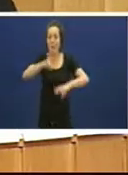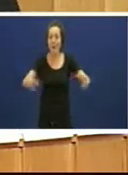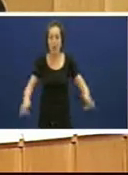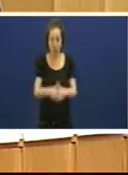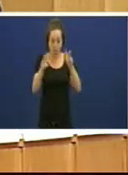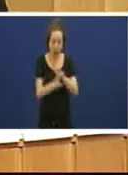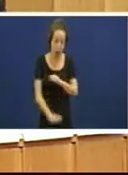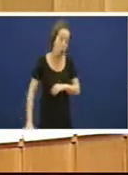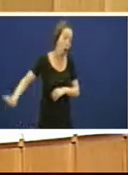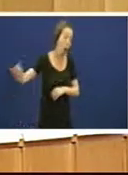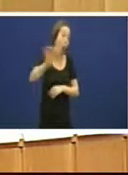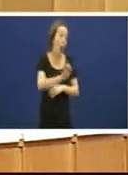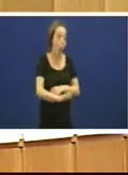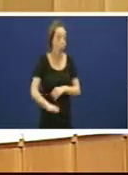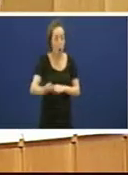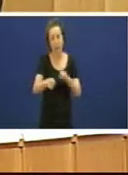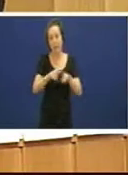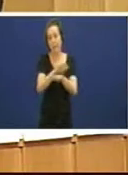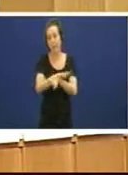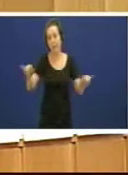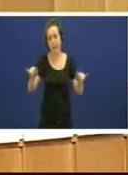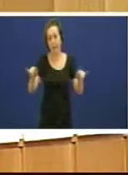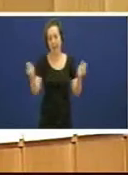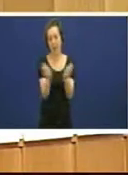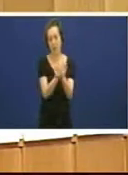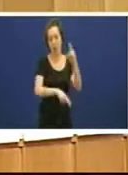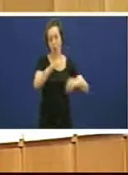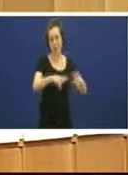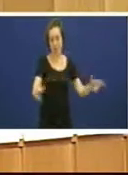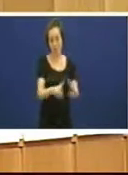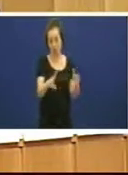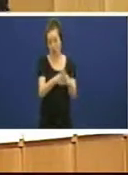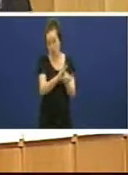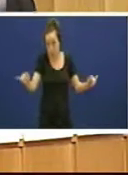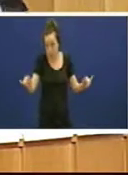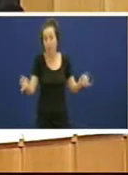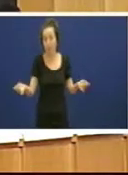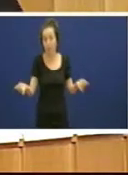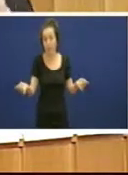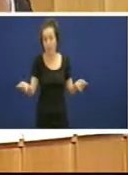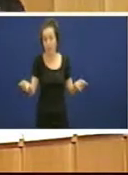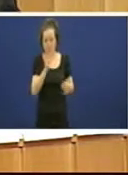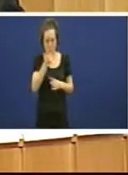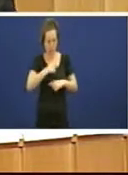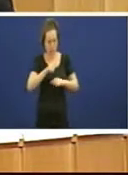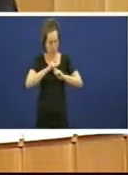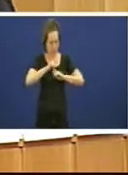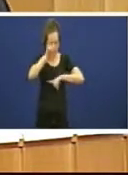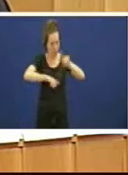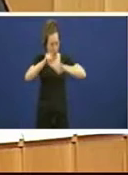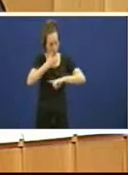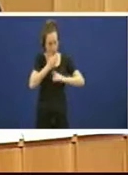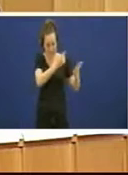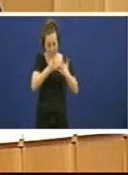se me apuran para compensar esa reducción da obra social porque claro a nos preocupan nos os 335